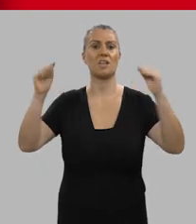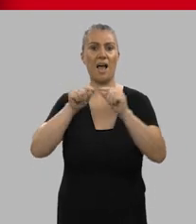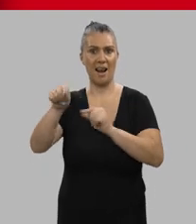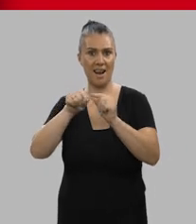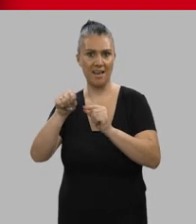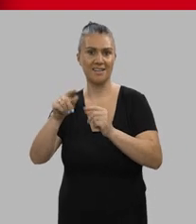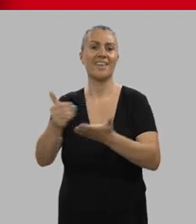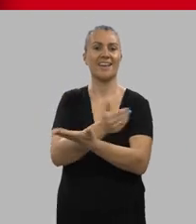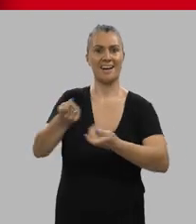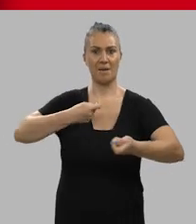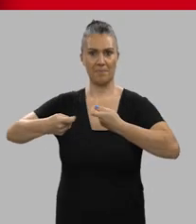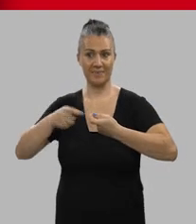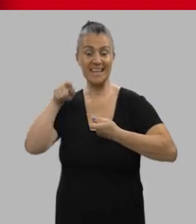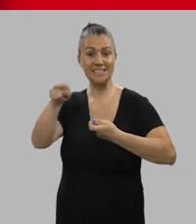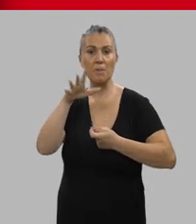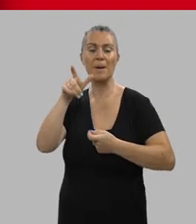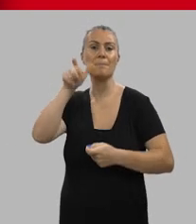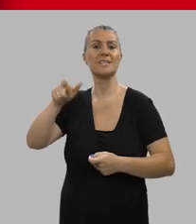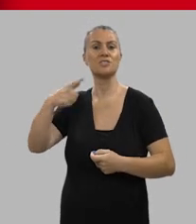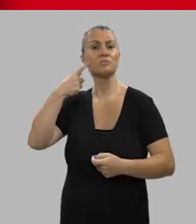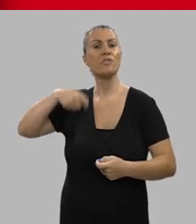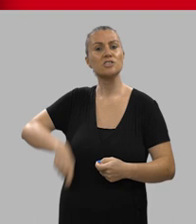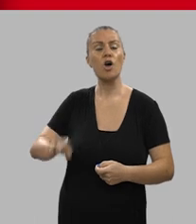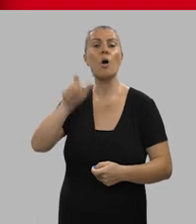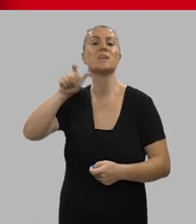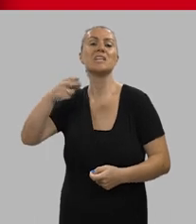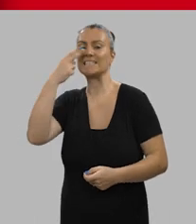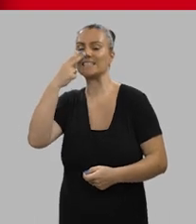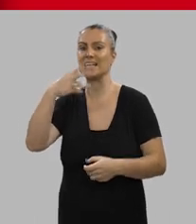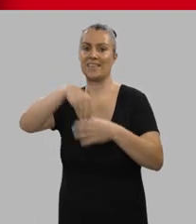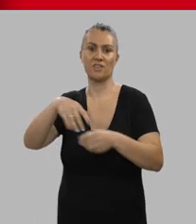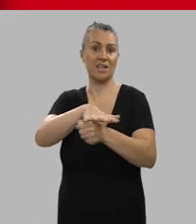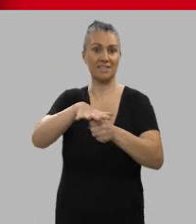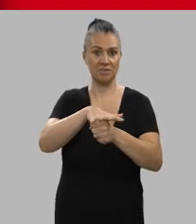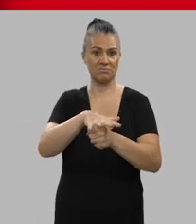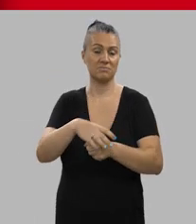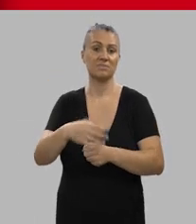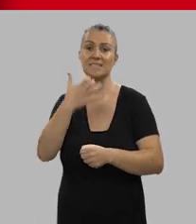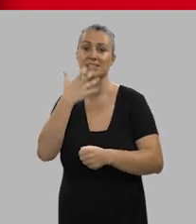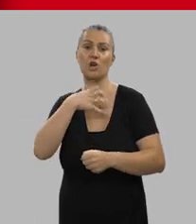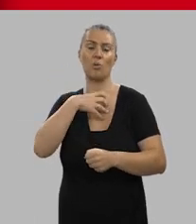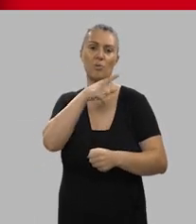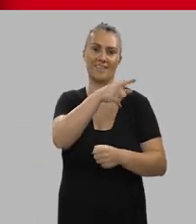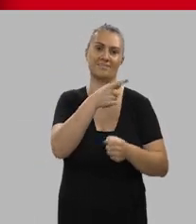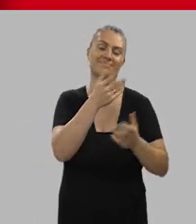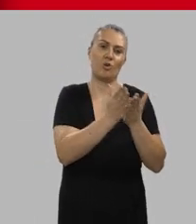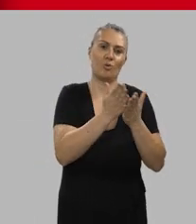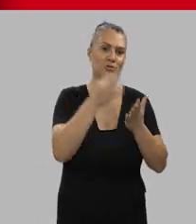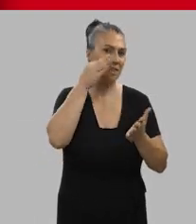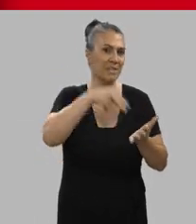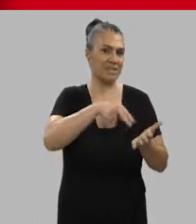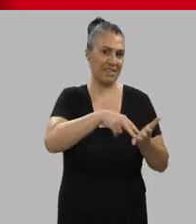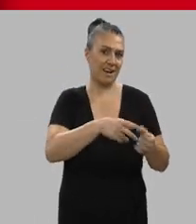online en Revenue Management dirigido a profesionales y personas interesadas en el sector que no puedan matricularse en el curso presencial